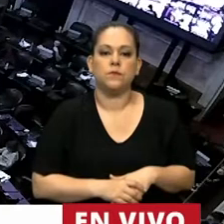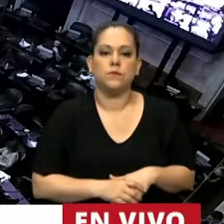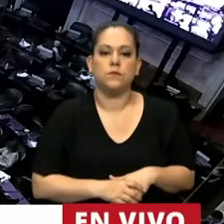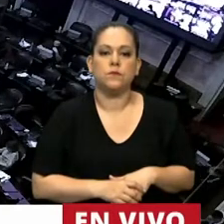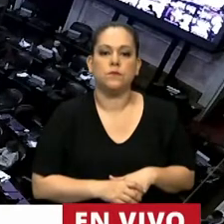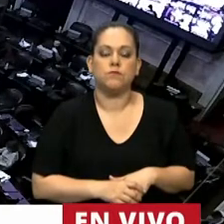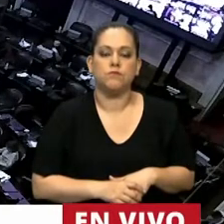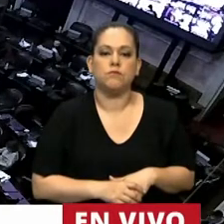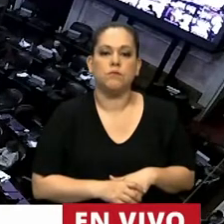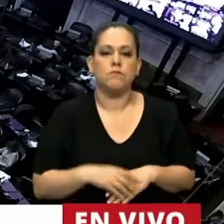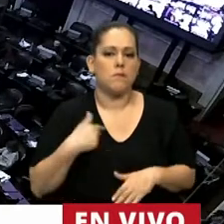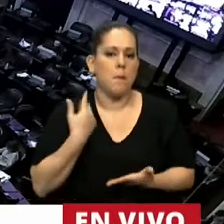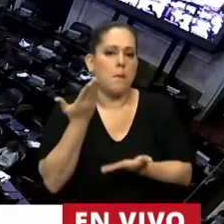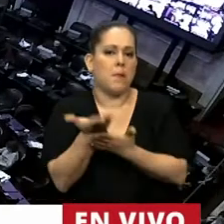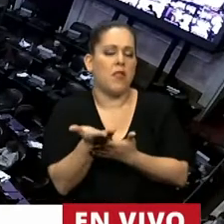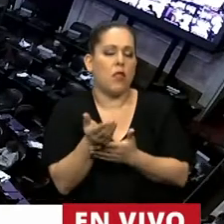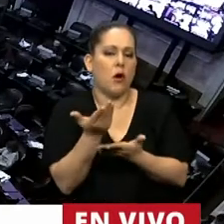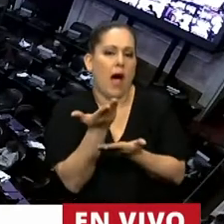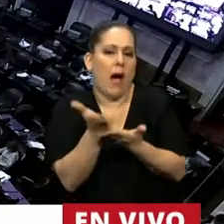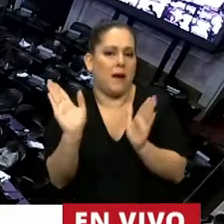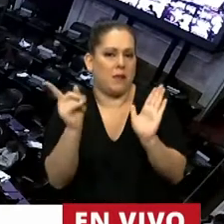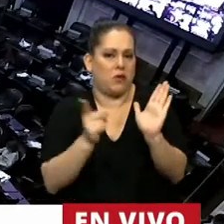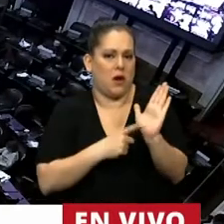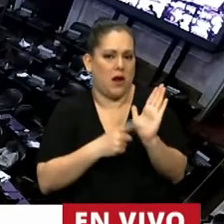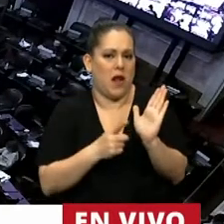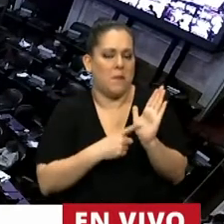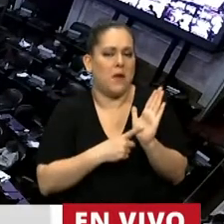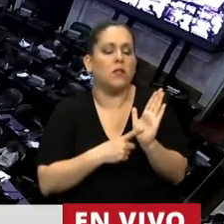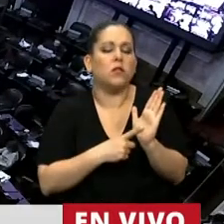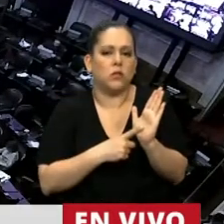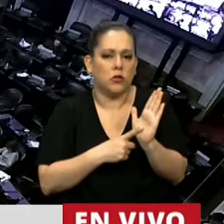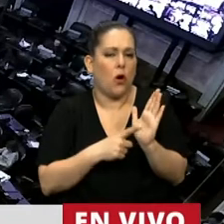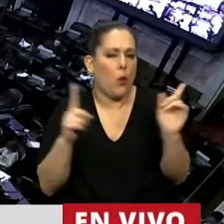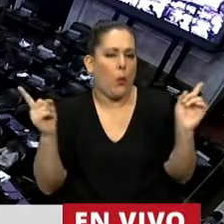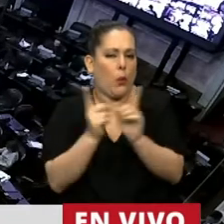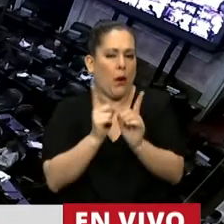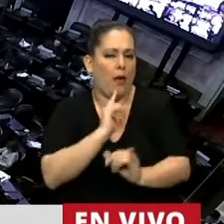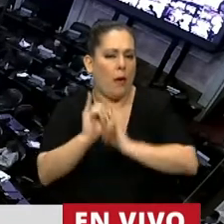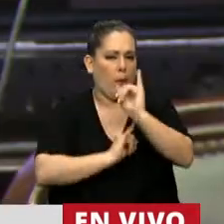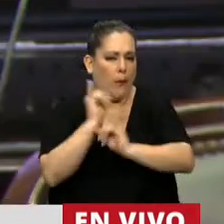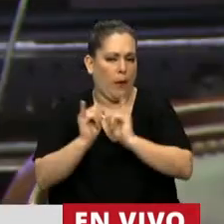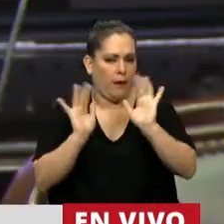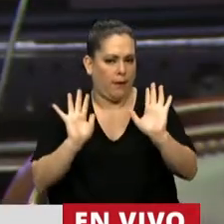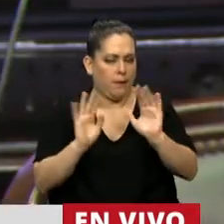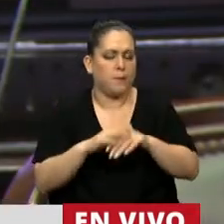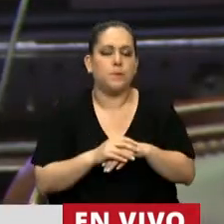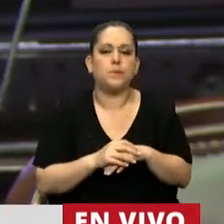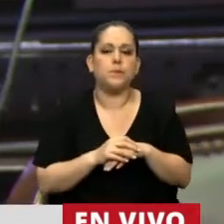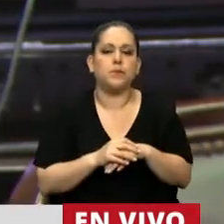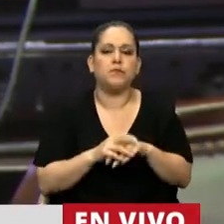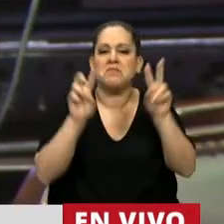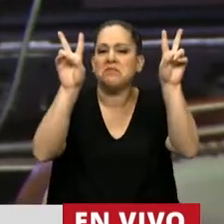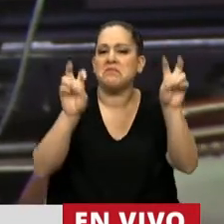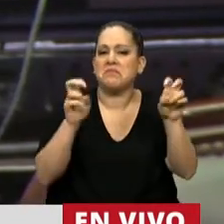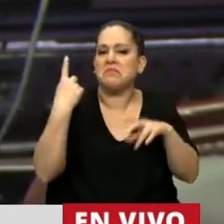El pedido de este apartamiento tiene que ver con una cuestión que me voy a permitir muy brevemente fundamentar, y